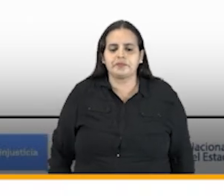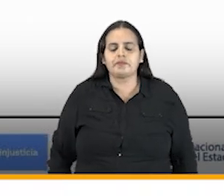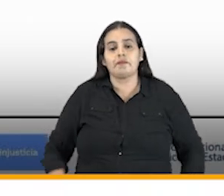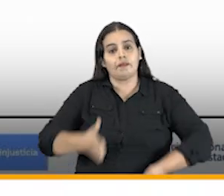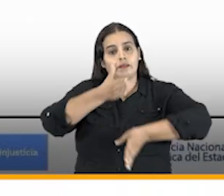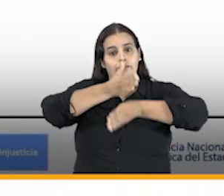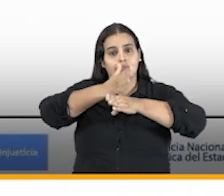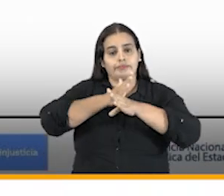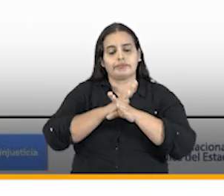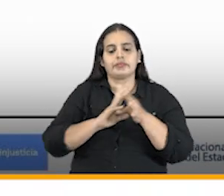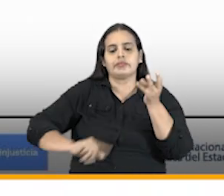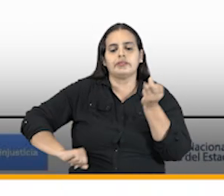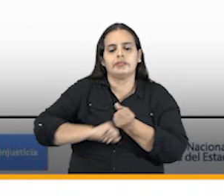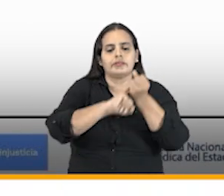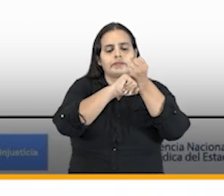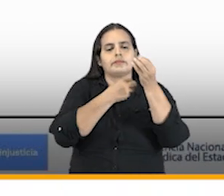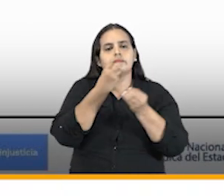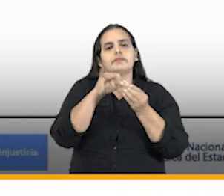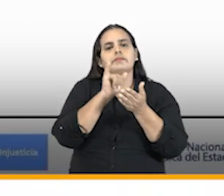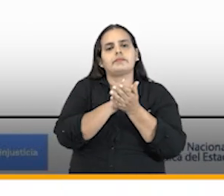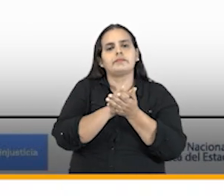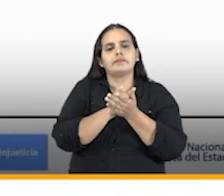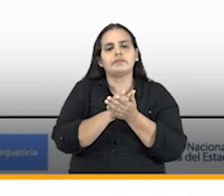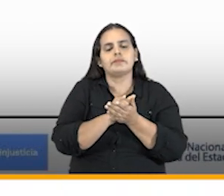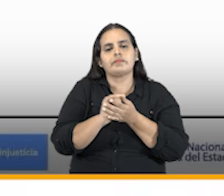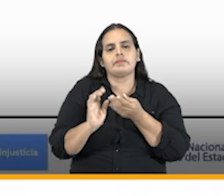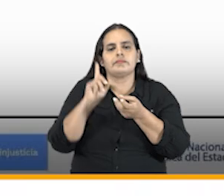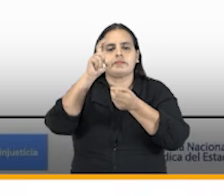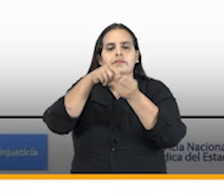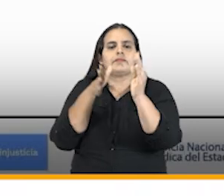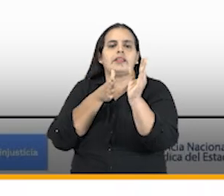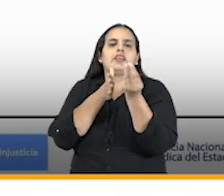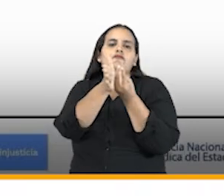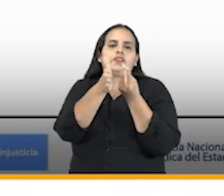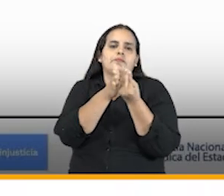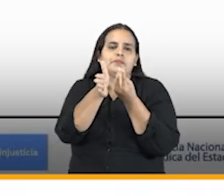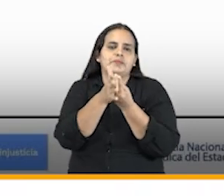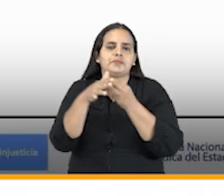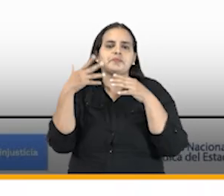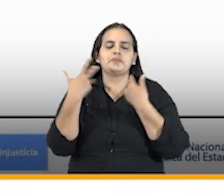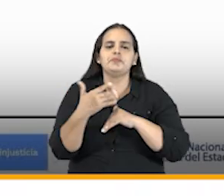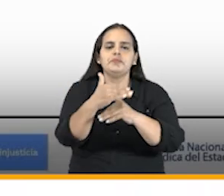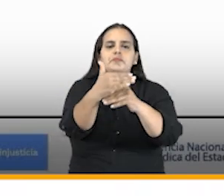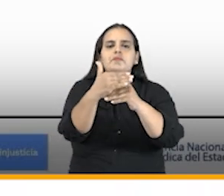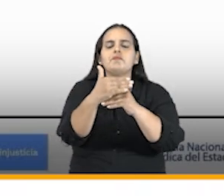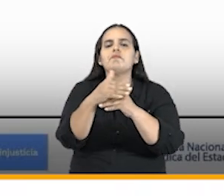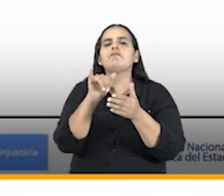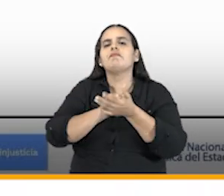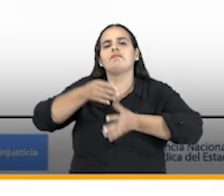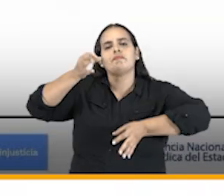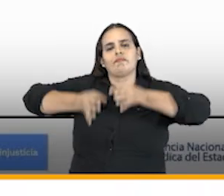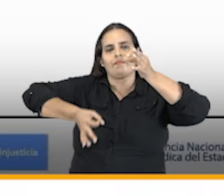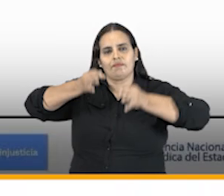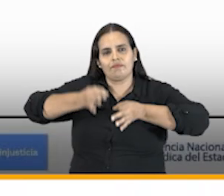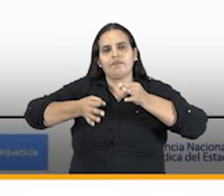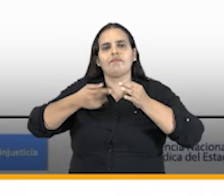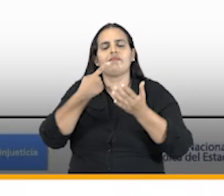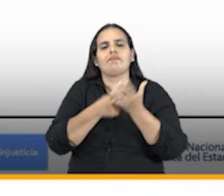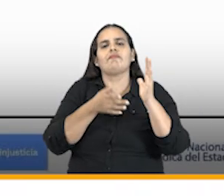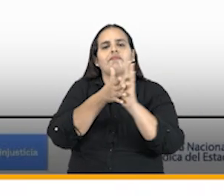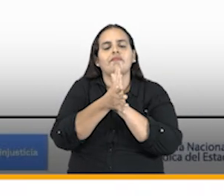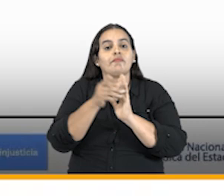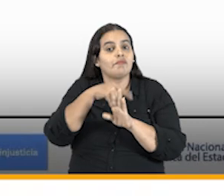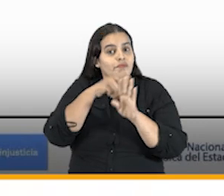continuamos con el apoyo que damos a las entidades de registrar la información de los procesos judiciales y conciliaciones extrajudiciales y